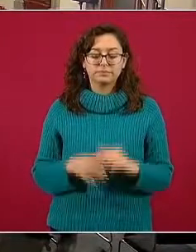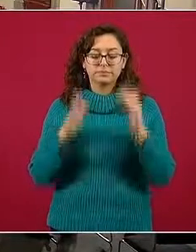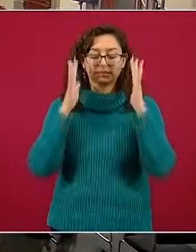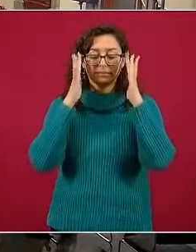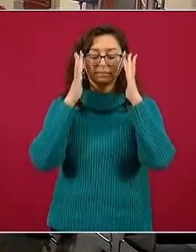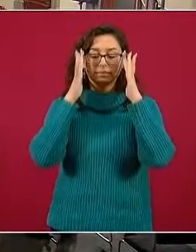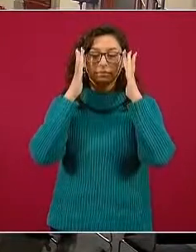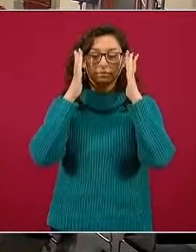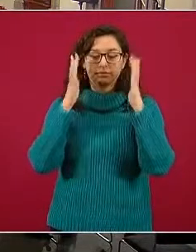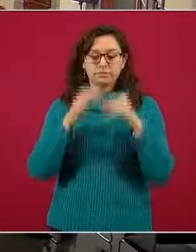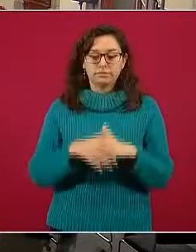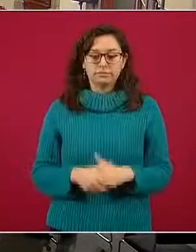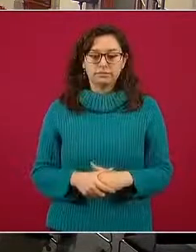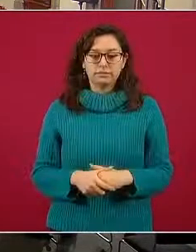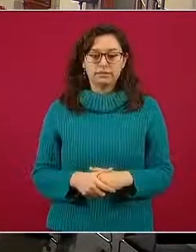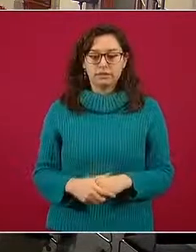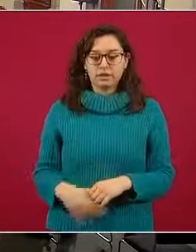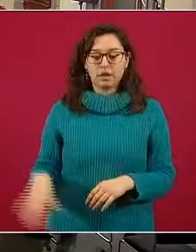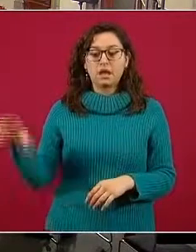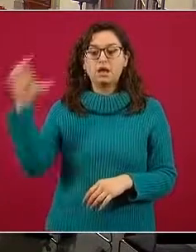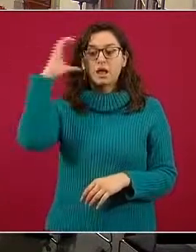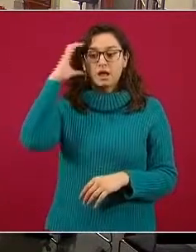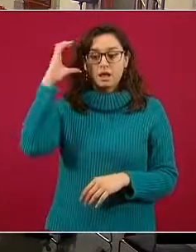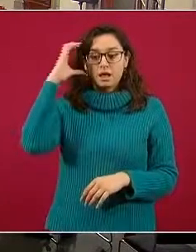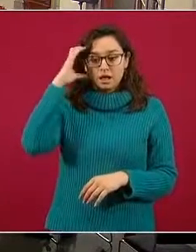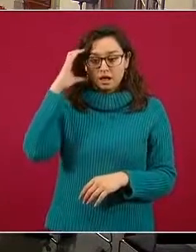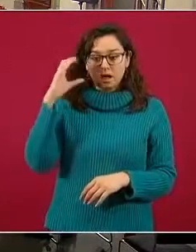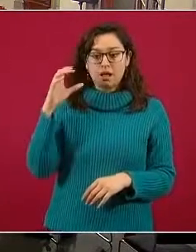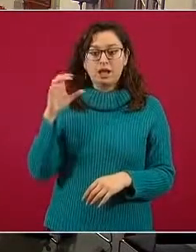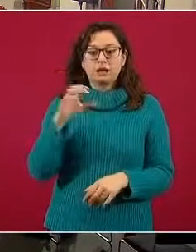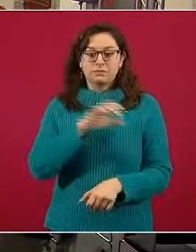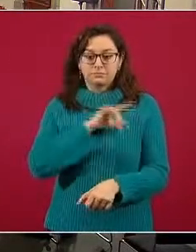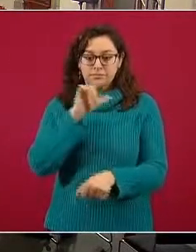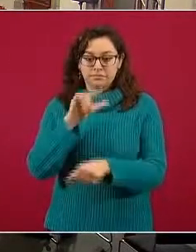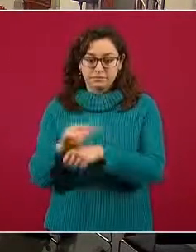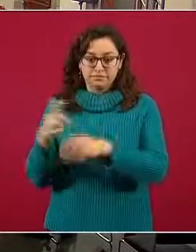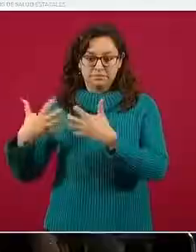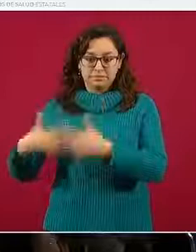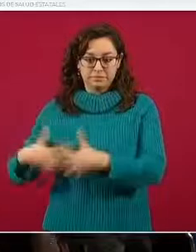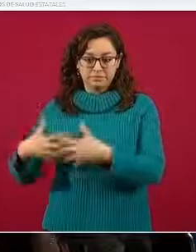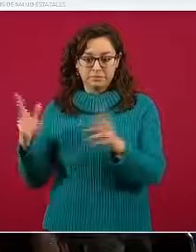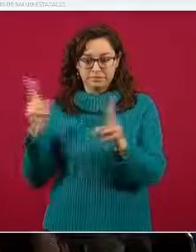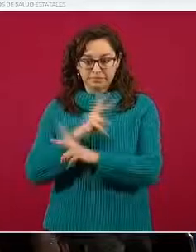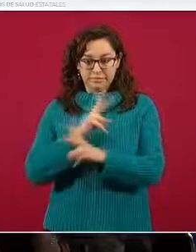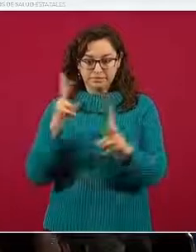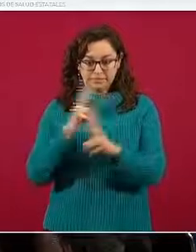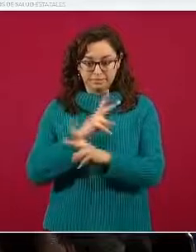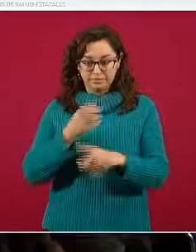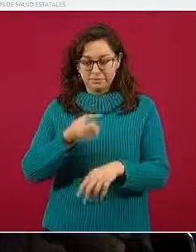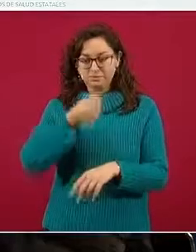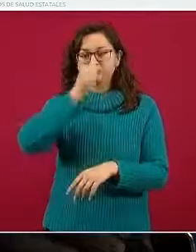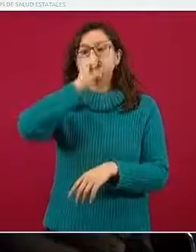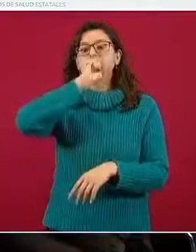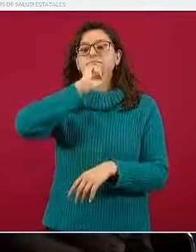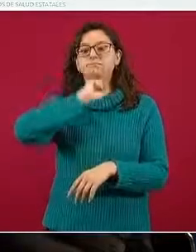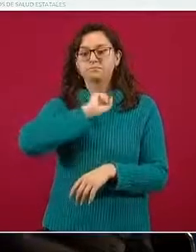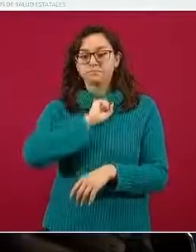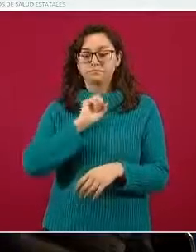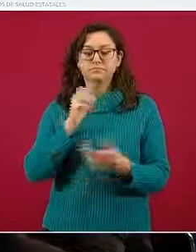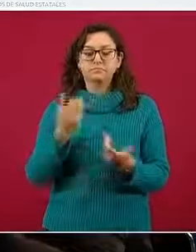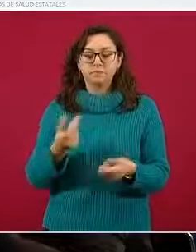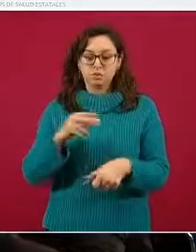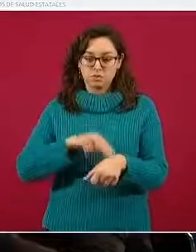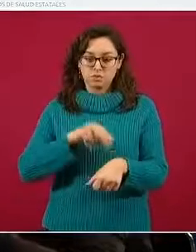que cuentan con personal también para cuidados críticos y un ventilador, un respirador mecánico,